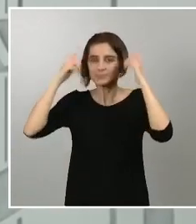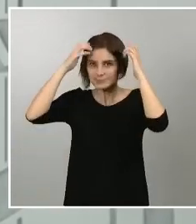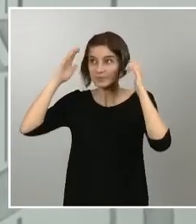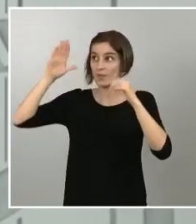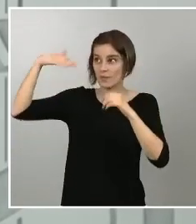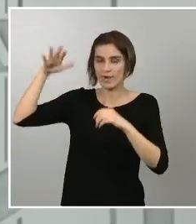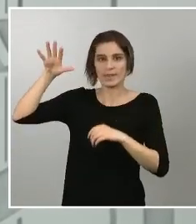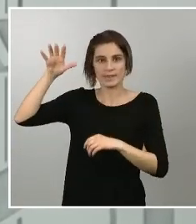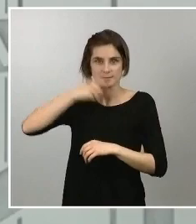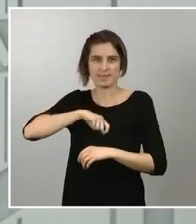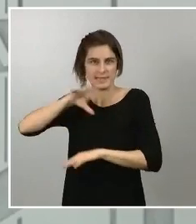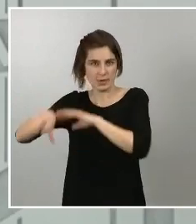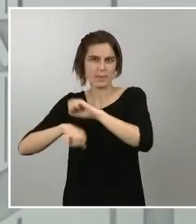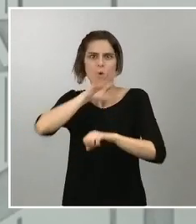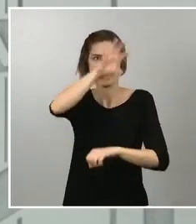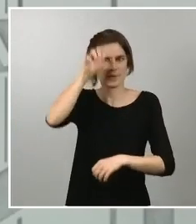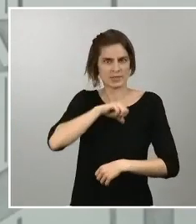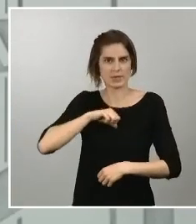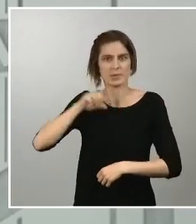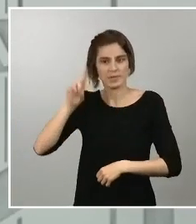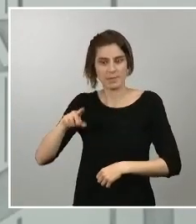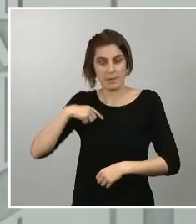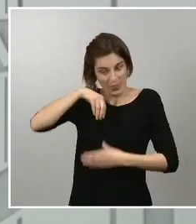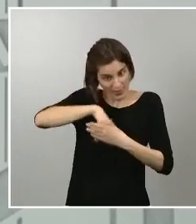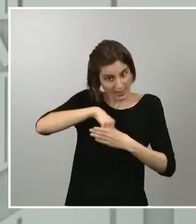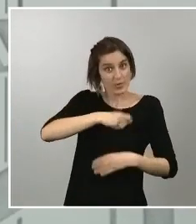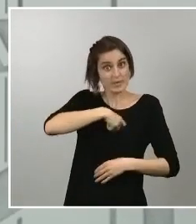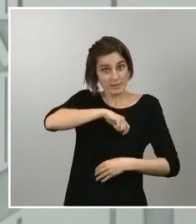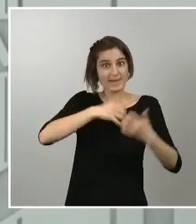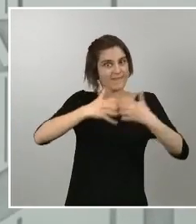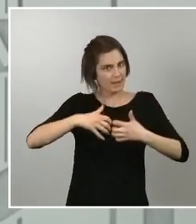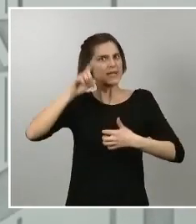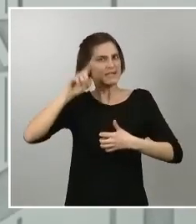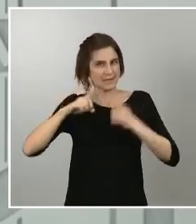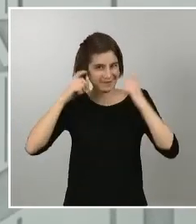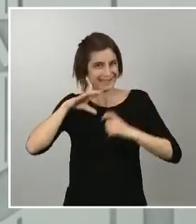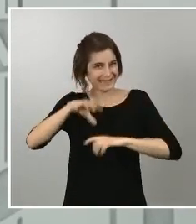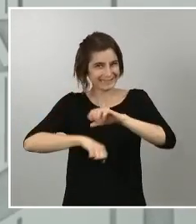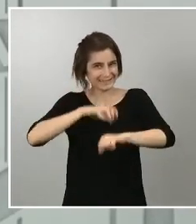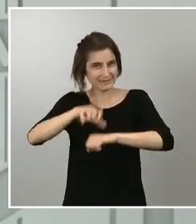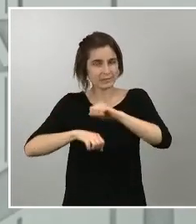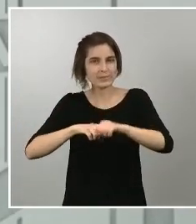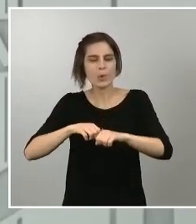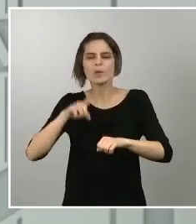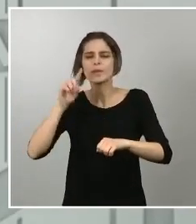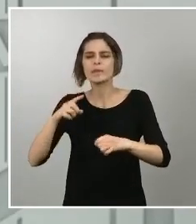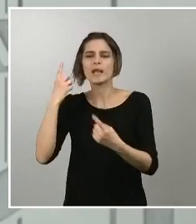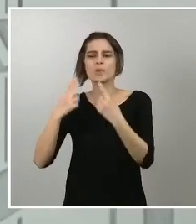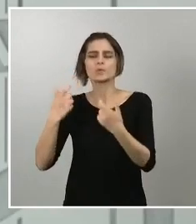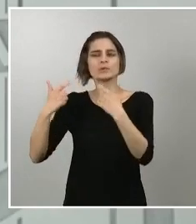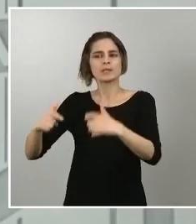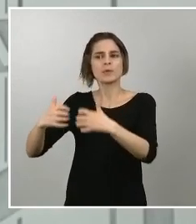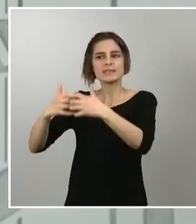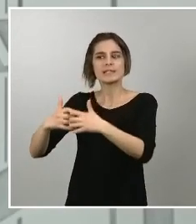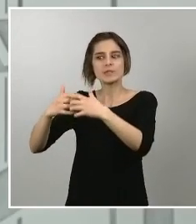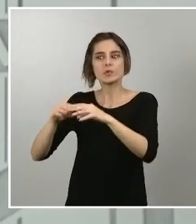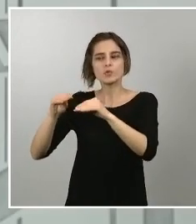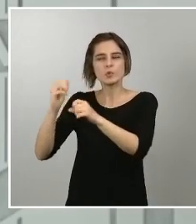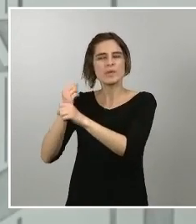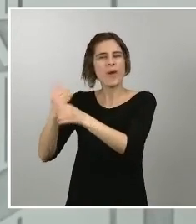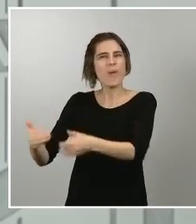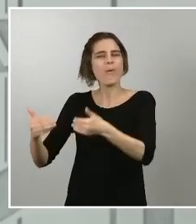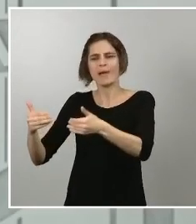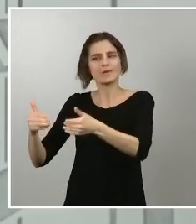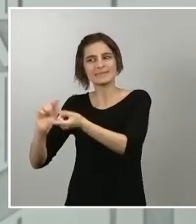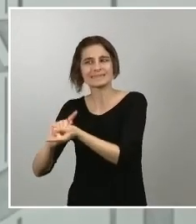por supuesto en la producción nacional e incluso reorientando determinados sectores industriales para que puedan fabricar para